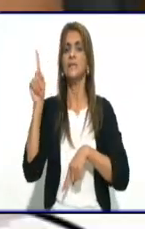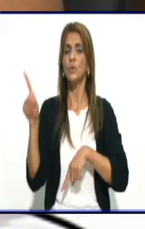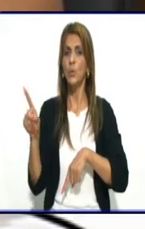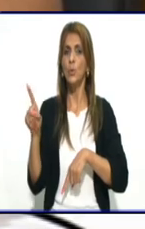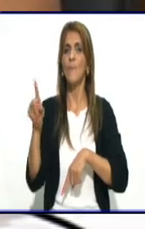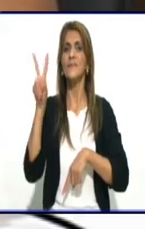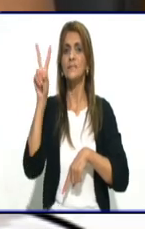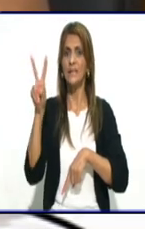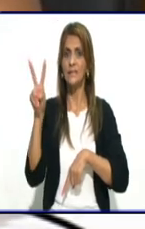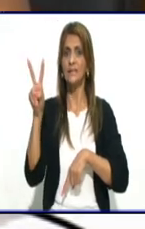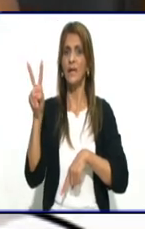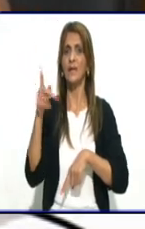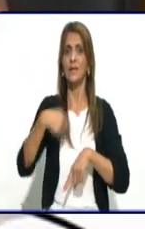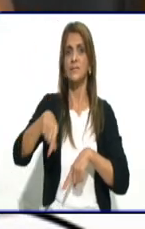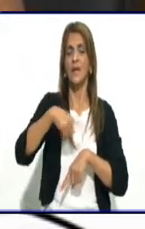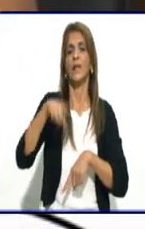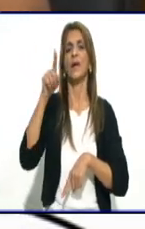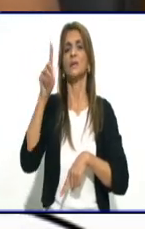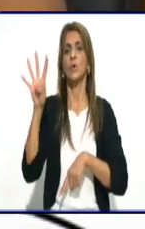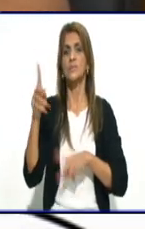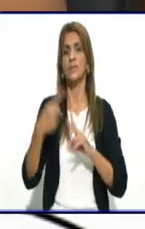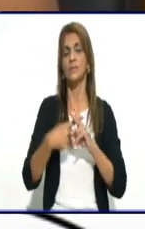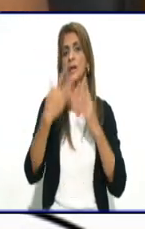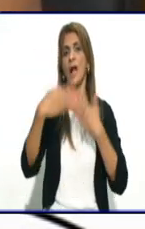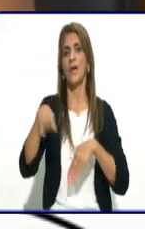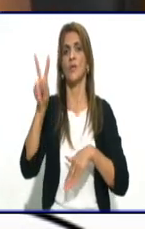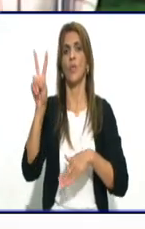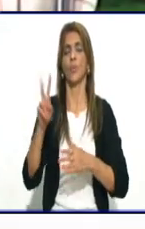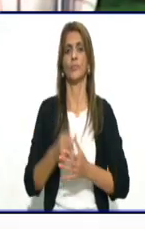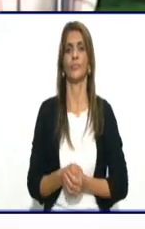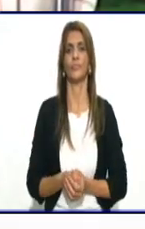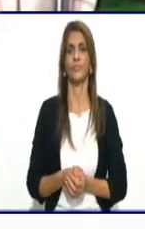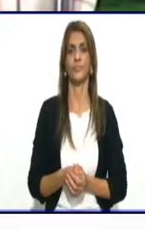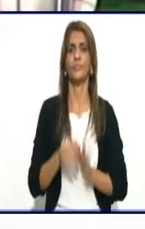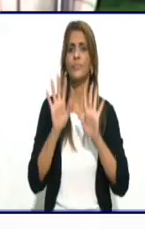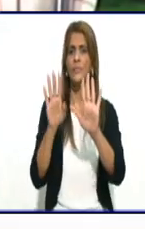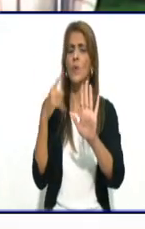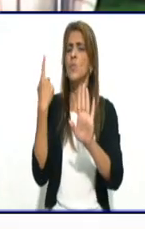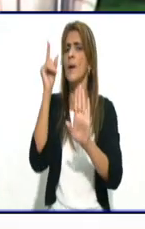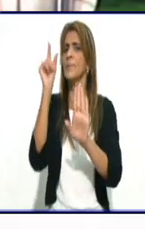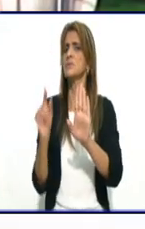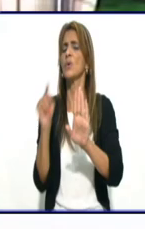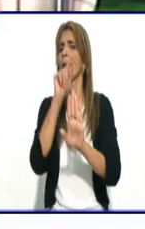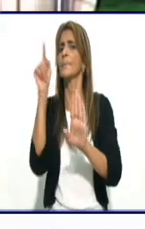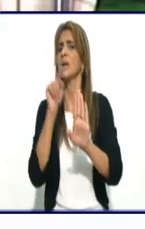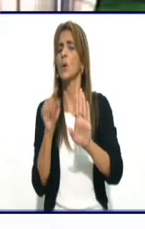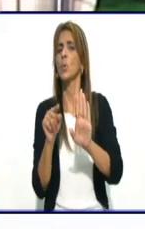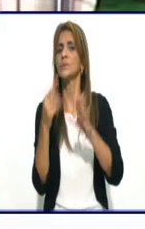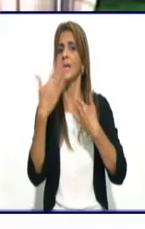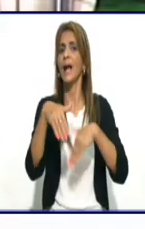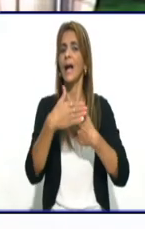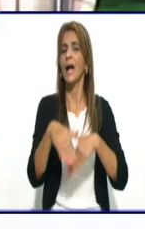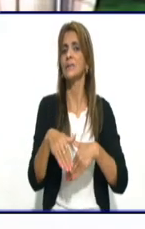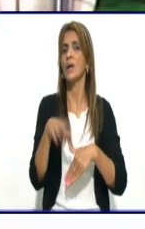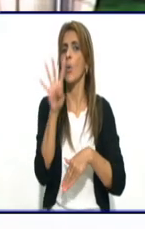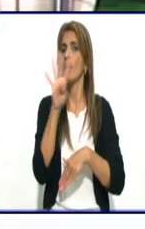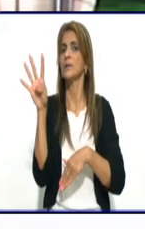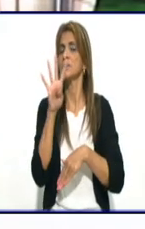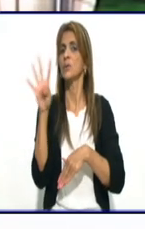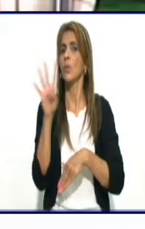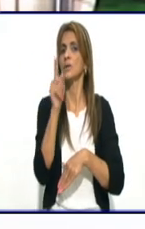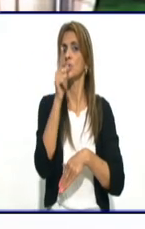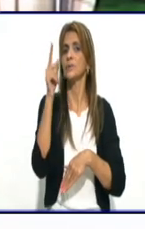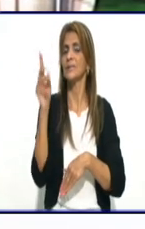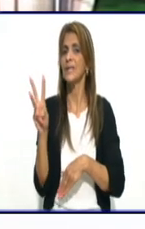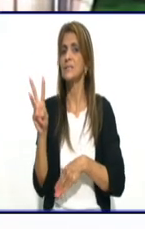Quesada, 14 y 12. Mira, un televidente pregunta, la calle 44, 13, 46 y 26 de